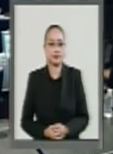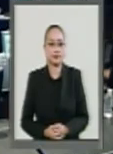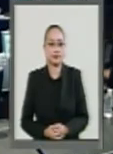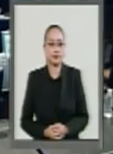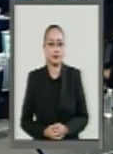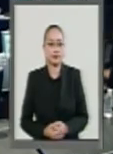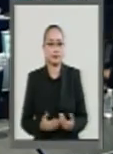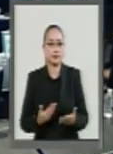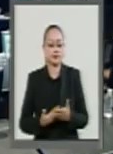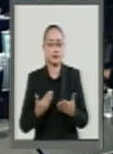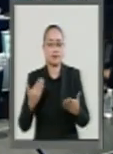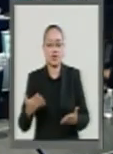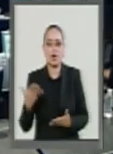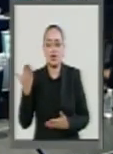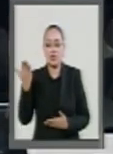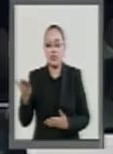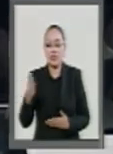Tiene el uso de la palabra el senador Javier